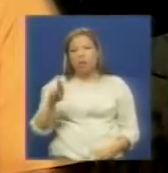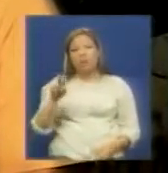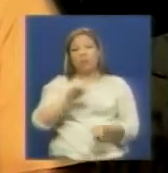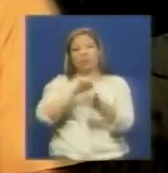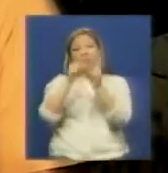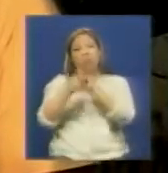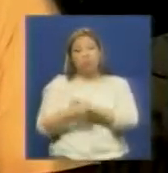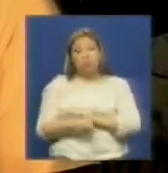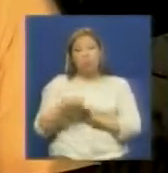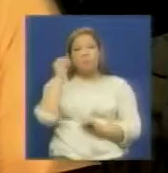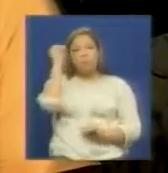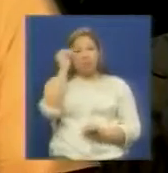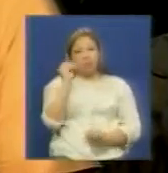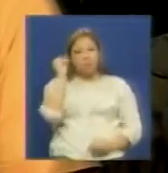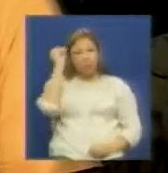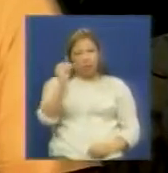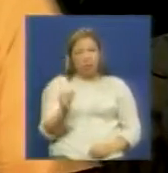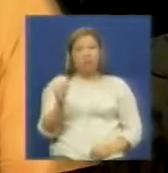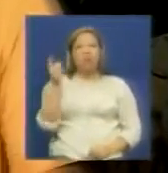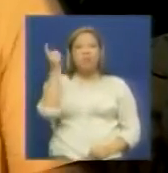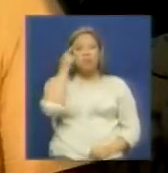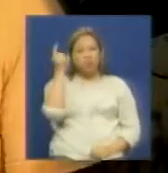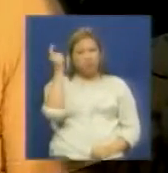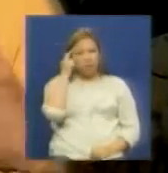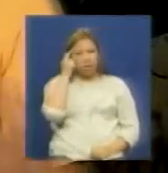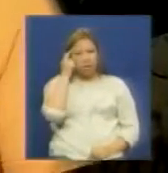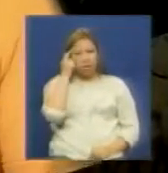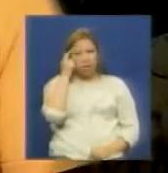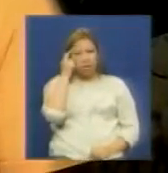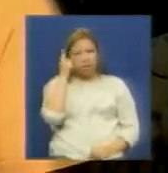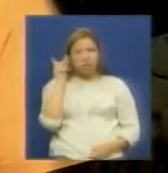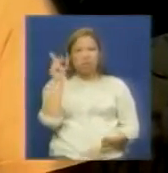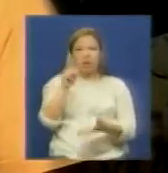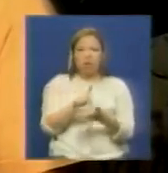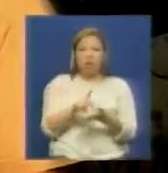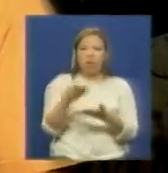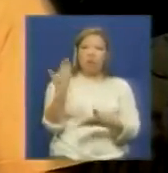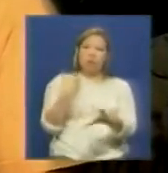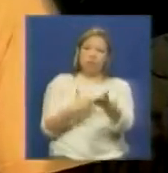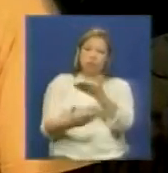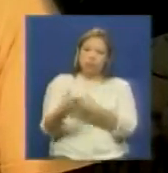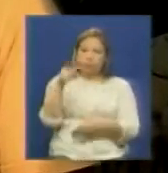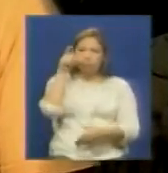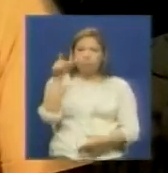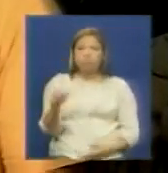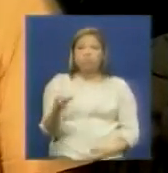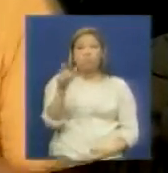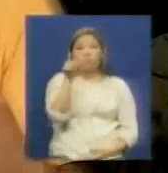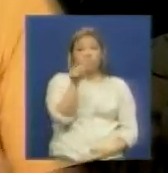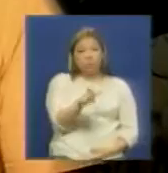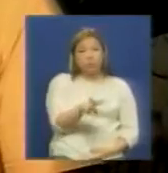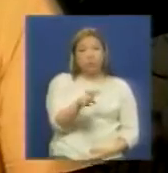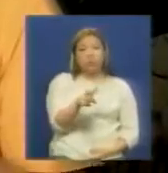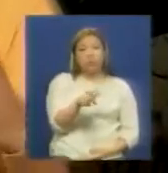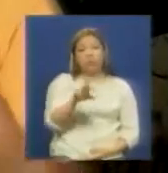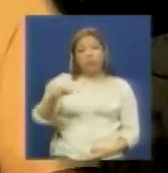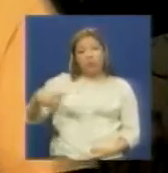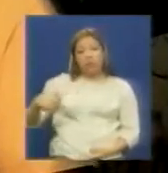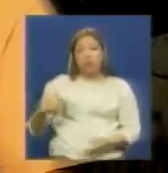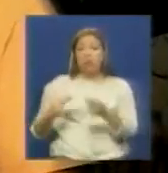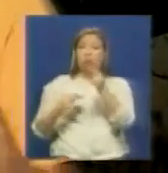intercambiar pensamientos y saberes o sea se parte el movimiento popular se parte de la